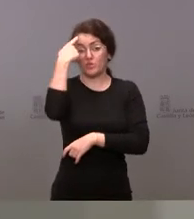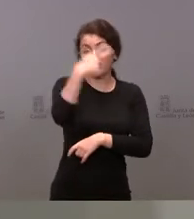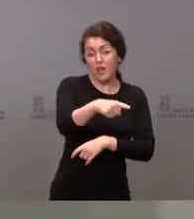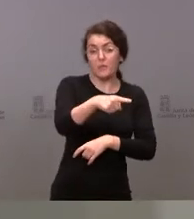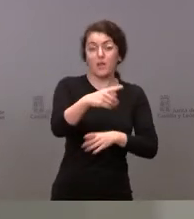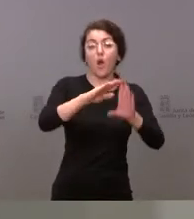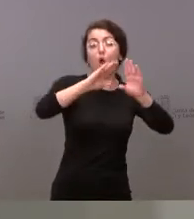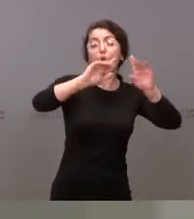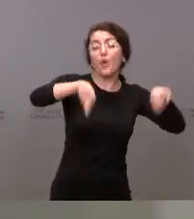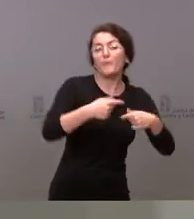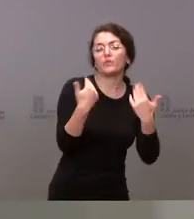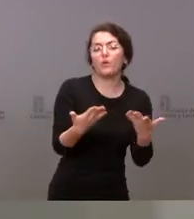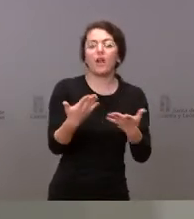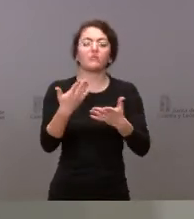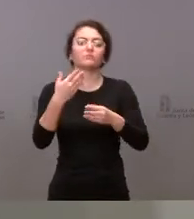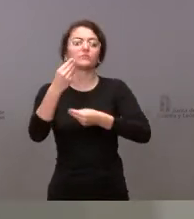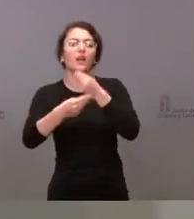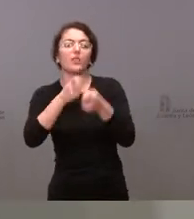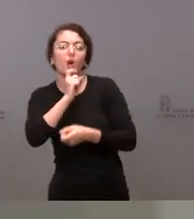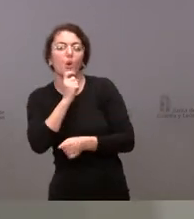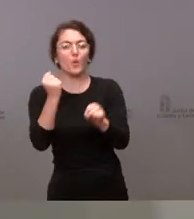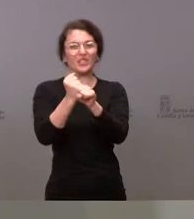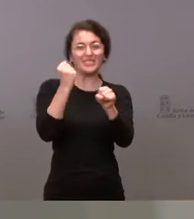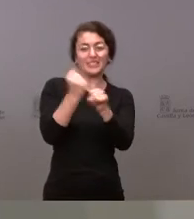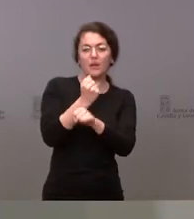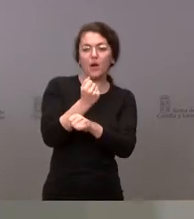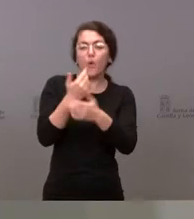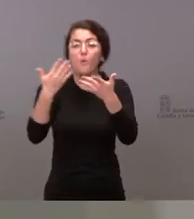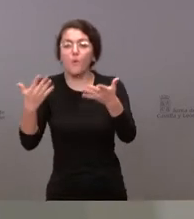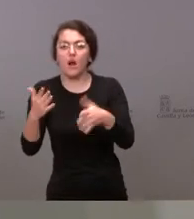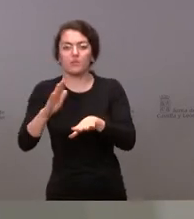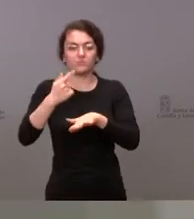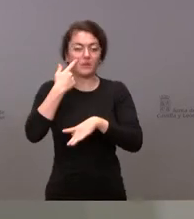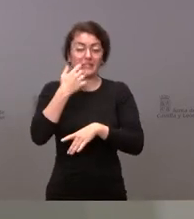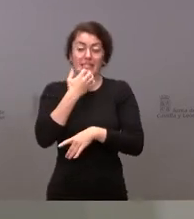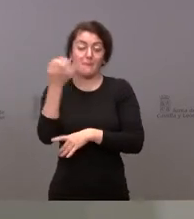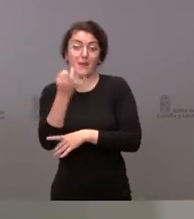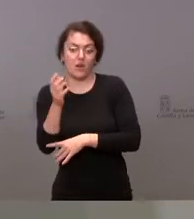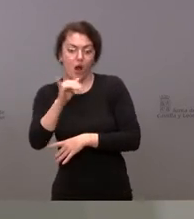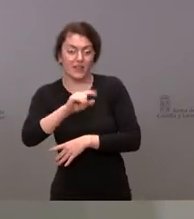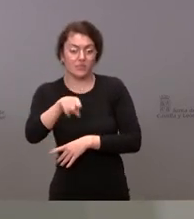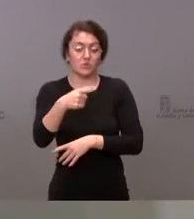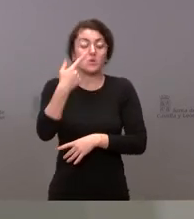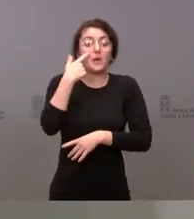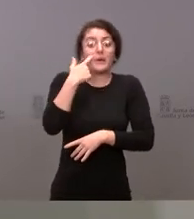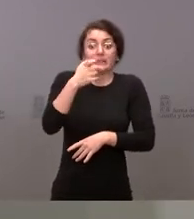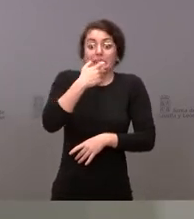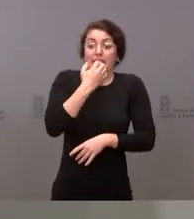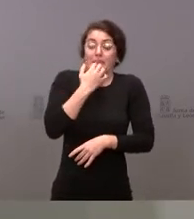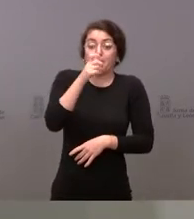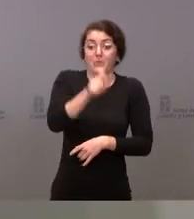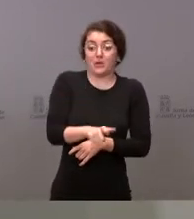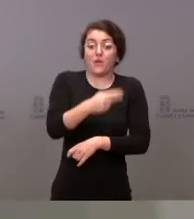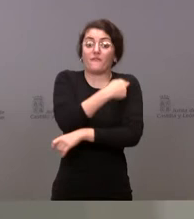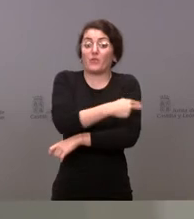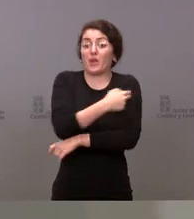qué puestos de trabajo tiene, dónde puede haber más o menos riesgo y en qué condiciones tienen que entrar un señor vacunado o un señor no vacunado a trabajar. Y